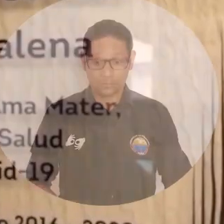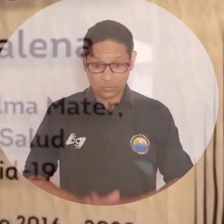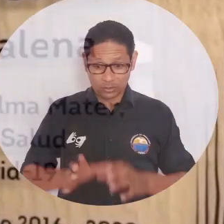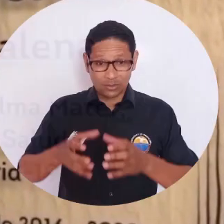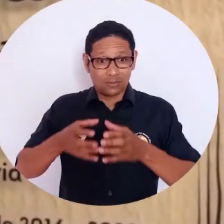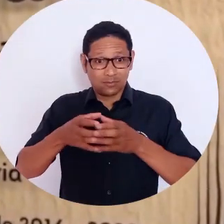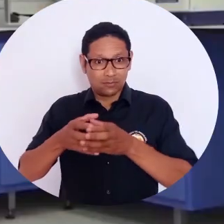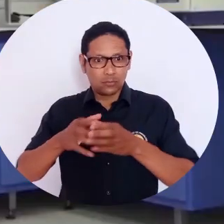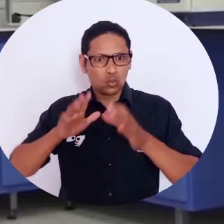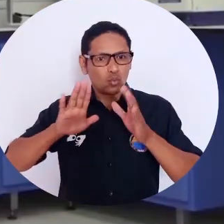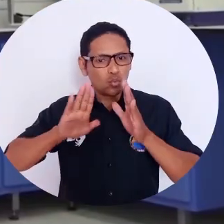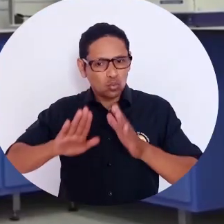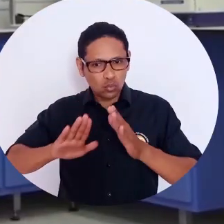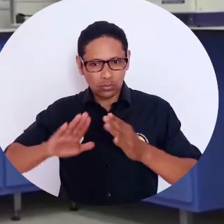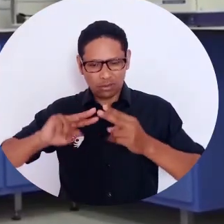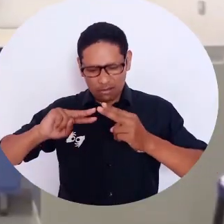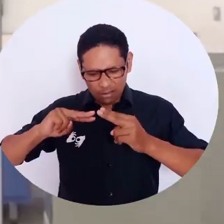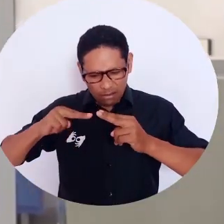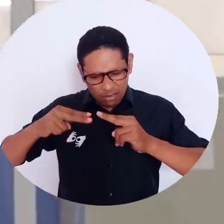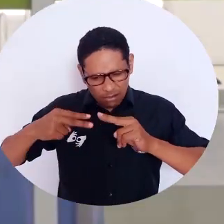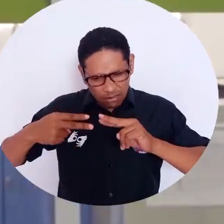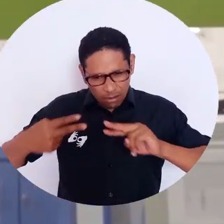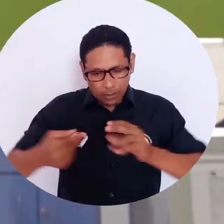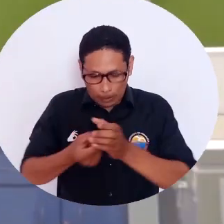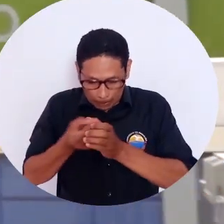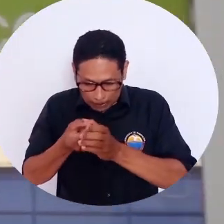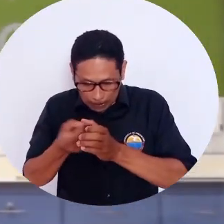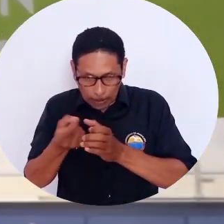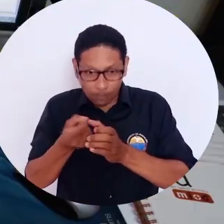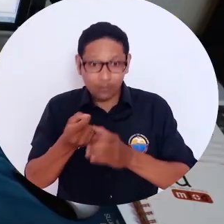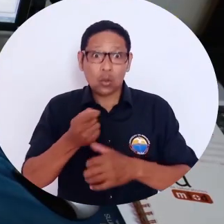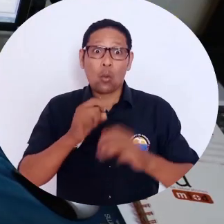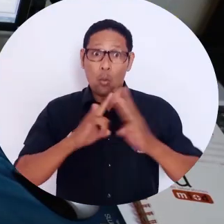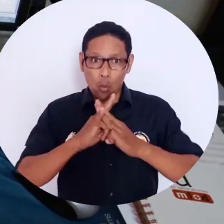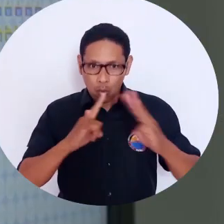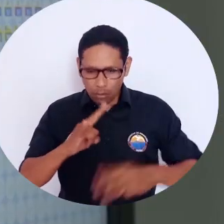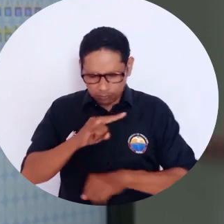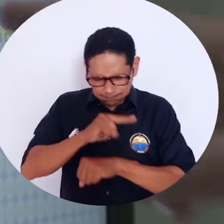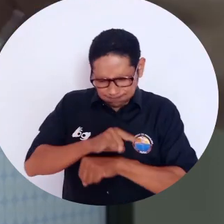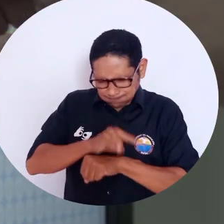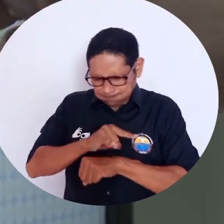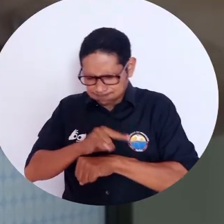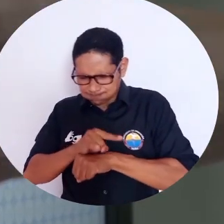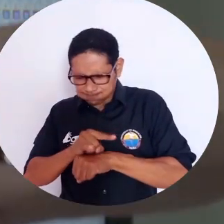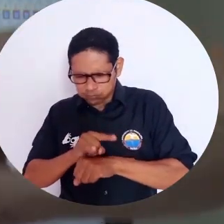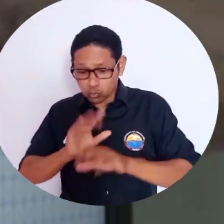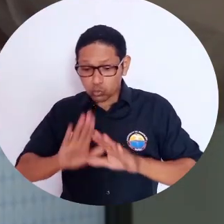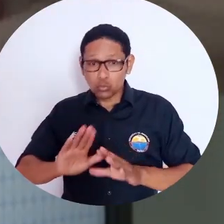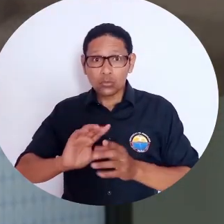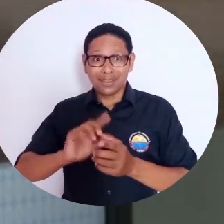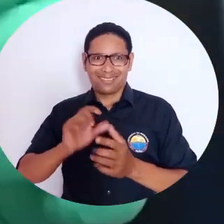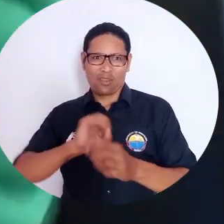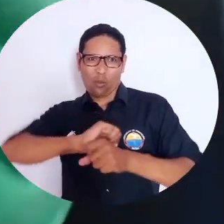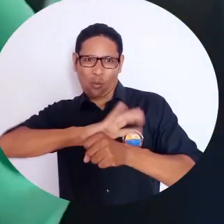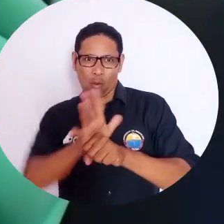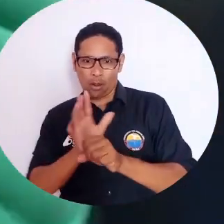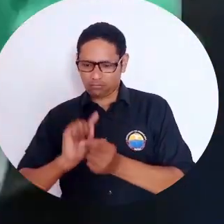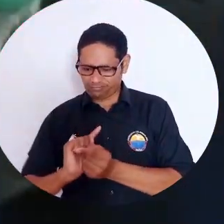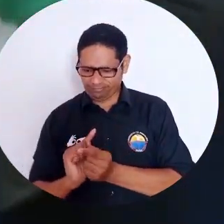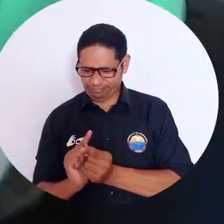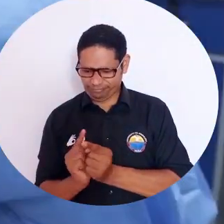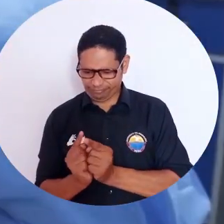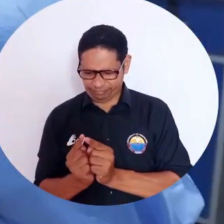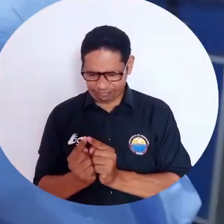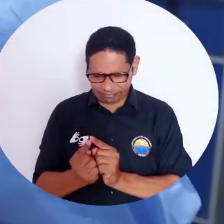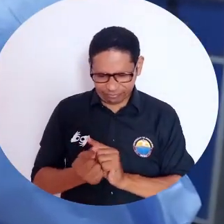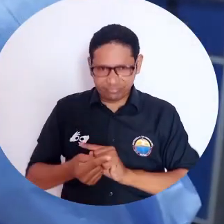Desde el Centro de Genética y Biología Molecular, la Alma Mater se unió a la red de vigilancia que se dedica a monitorear y analizar los cambios genéticos del